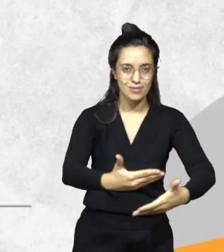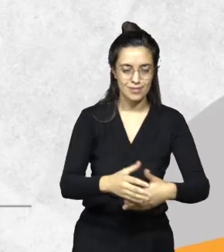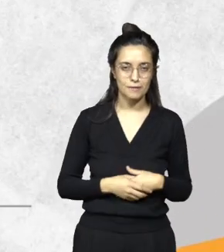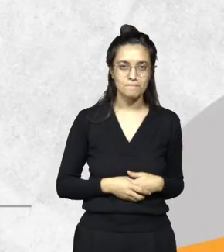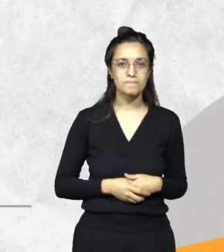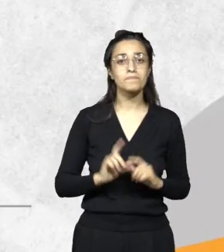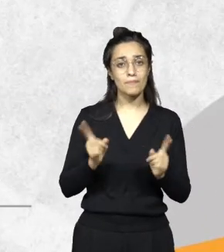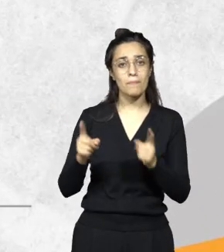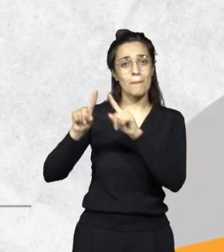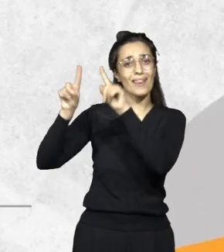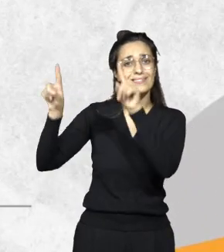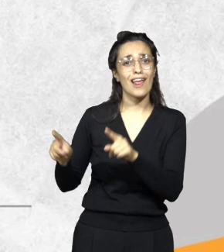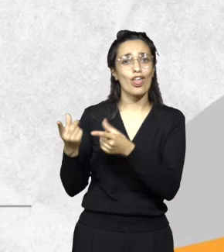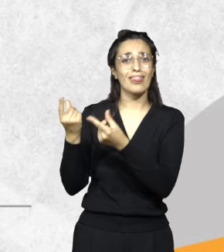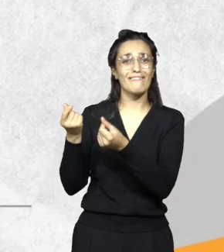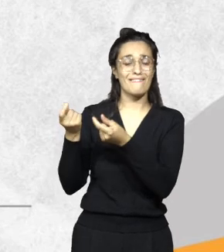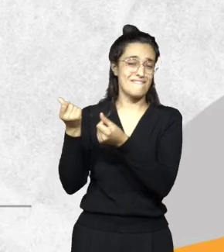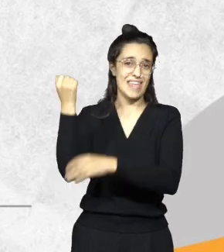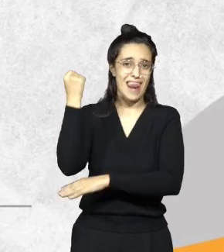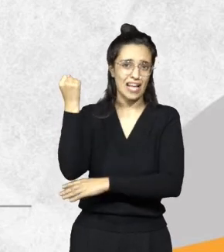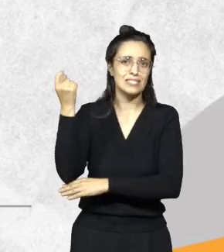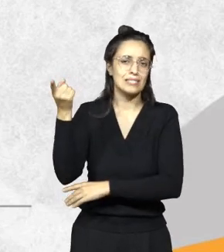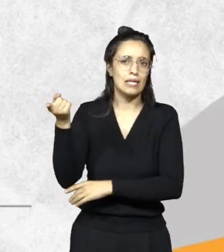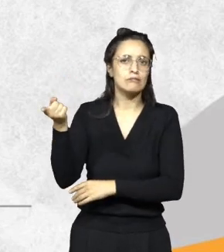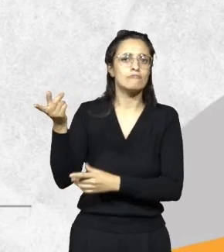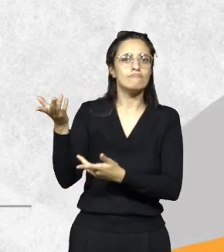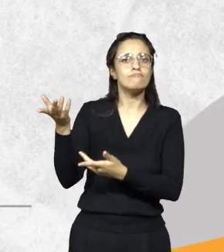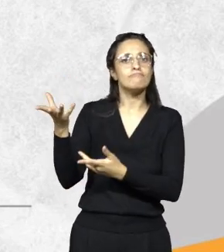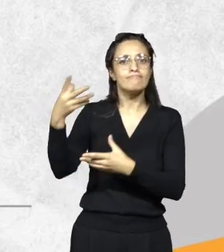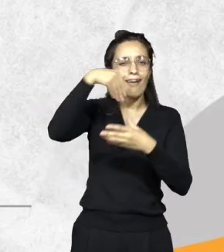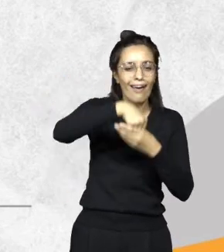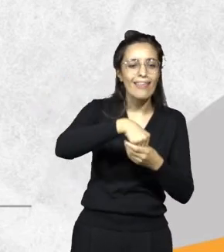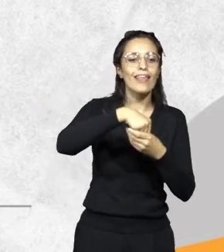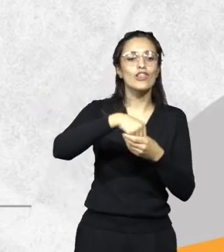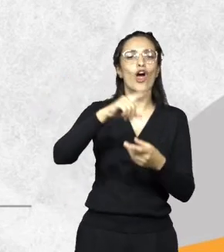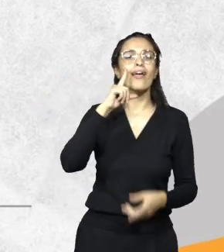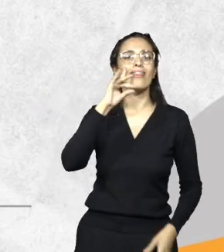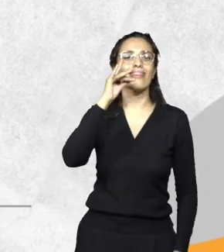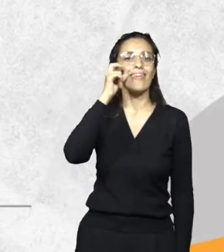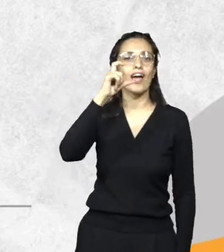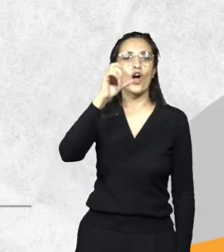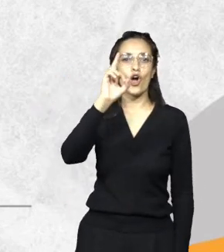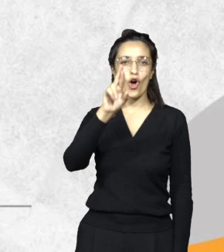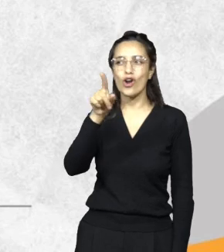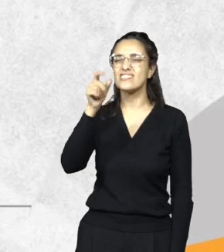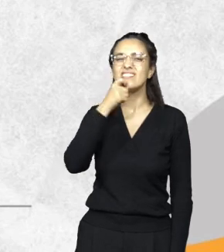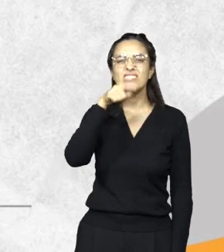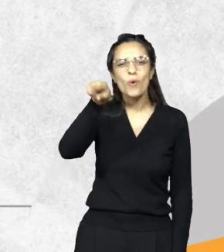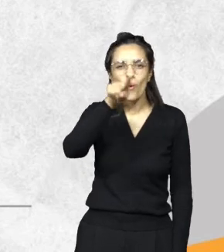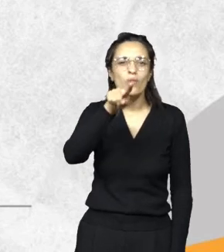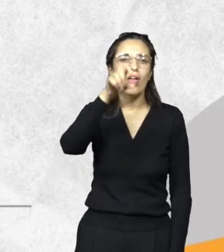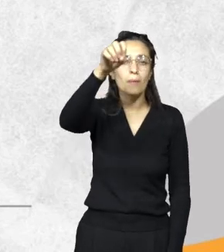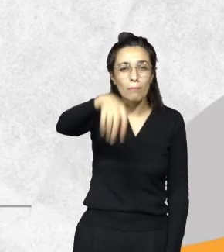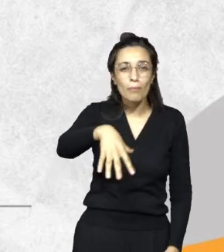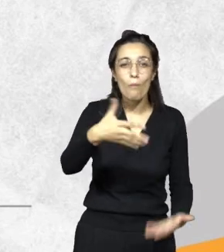en conjunto con el Ministerio de Finanzas, el Ministerio de Finanzas Nuclea, al IDECOR. Si estuvieron en la muestra del área técnica, les han contado un